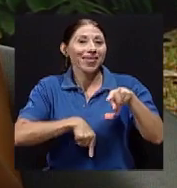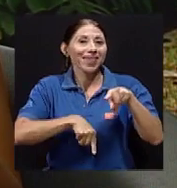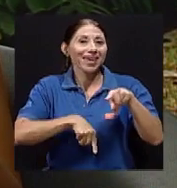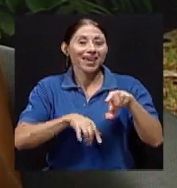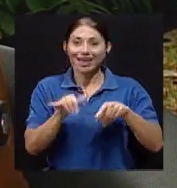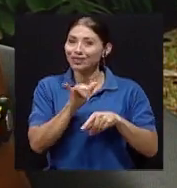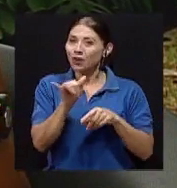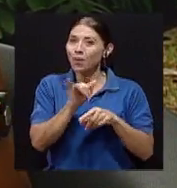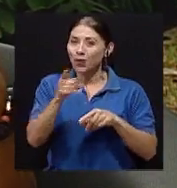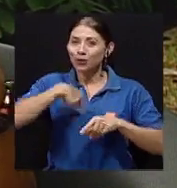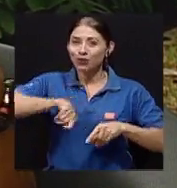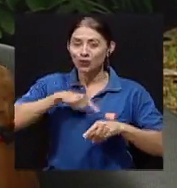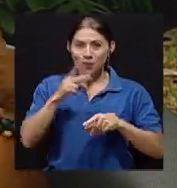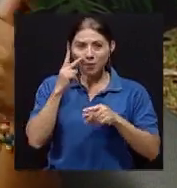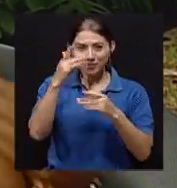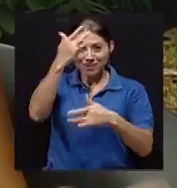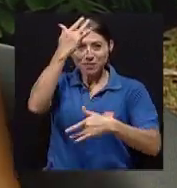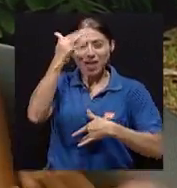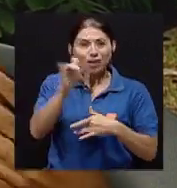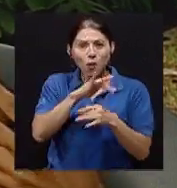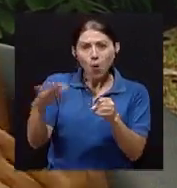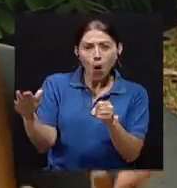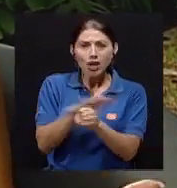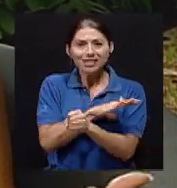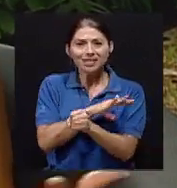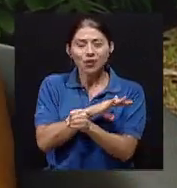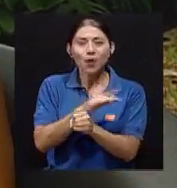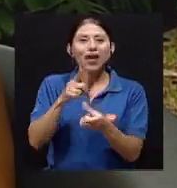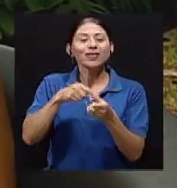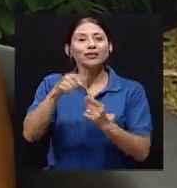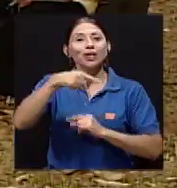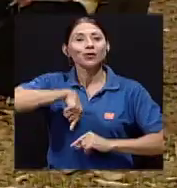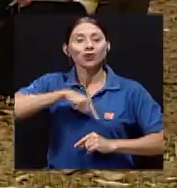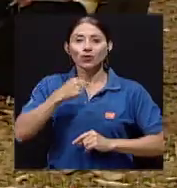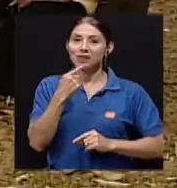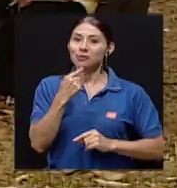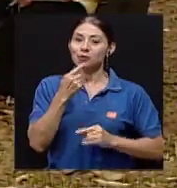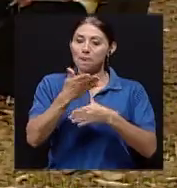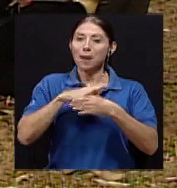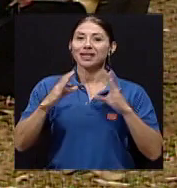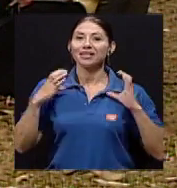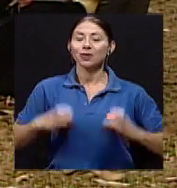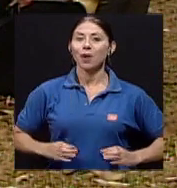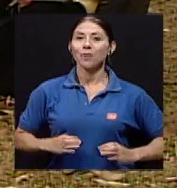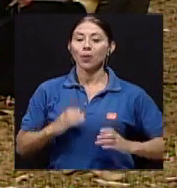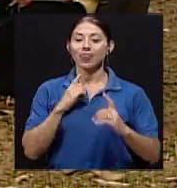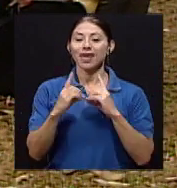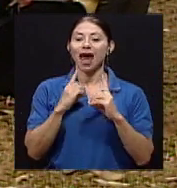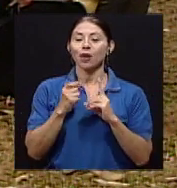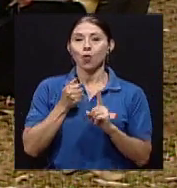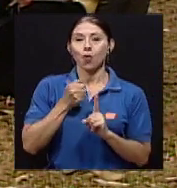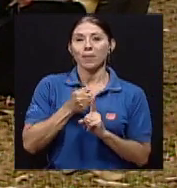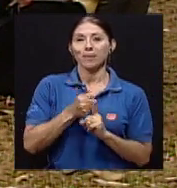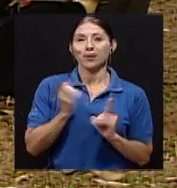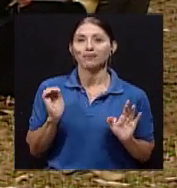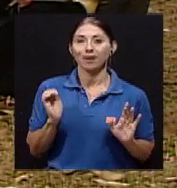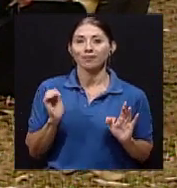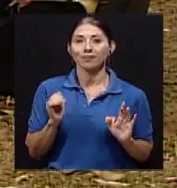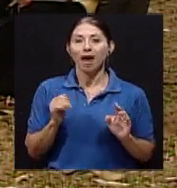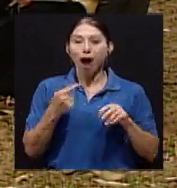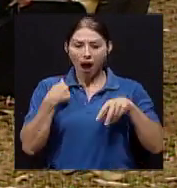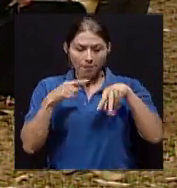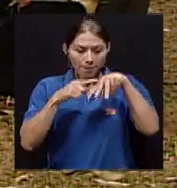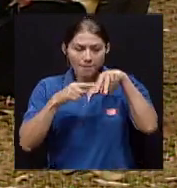llamamos desde el enfoque helístico de las enfermedades como diálogos con las mismas partes del cuerpo, verdad, ¿qué es lo que pasa con mi rodilla que no quiere avanzar en ese